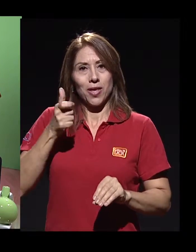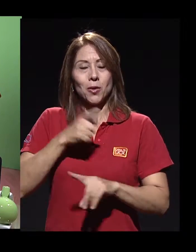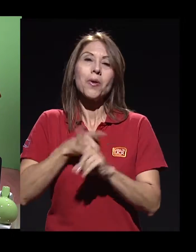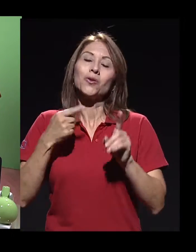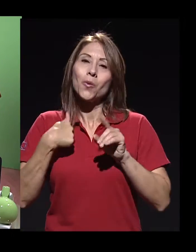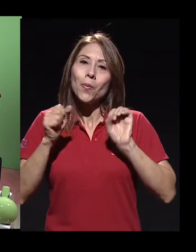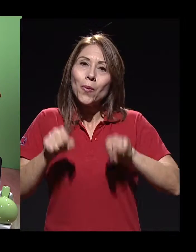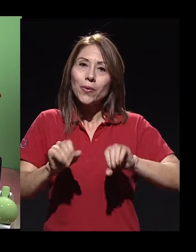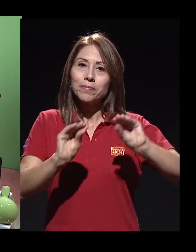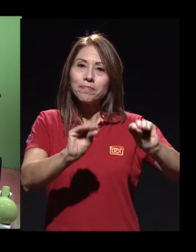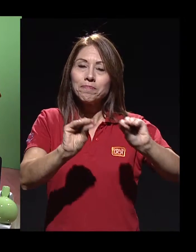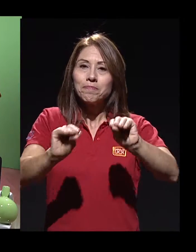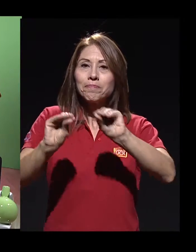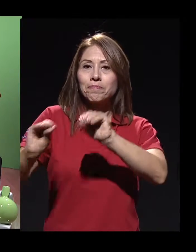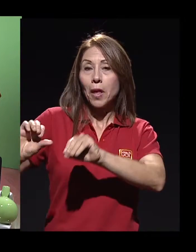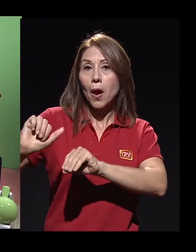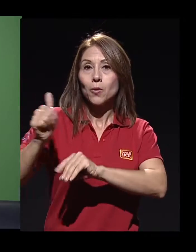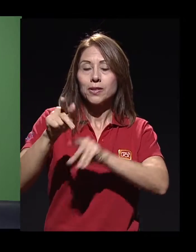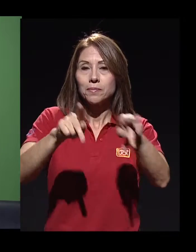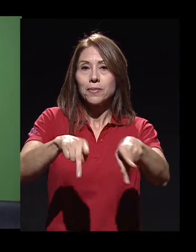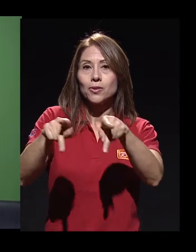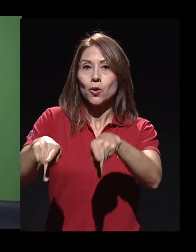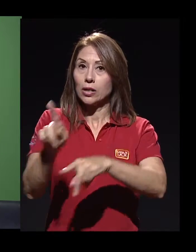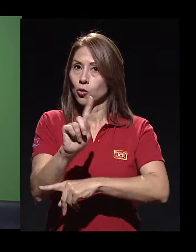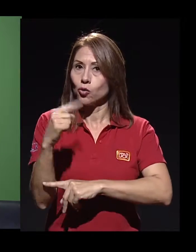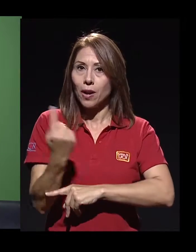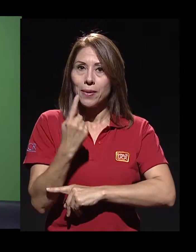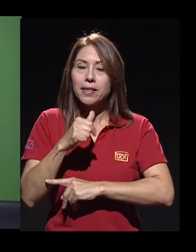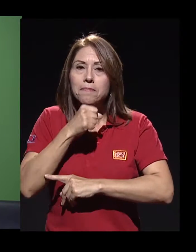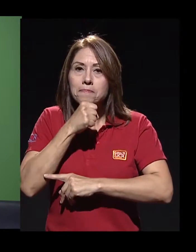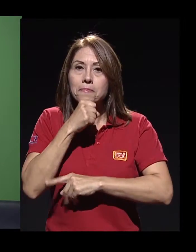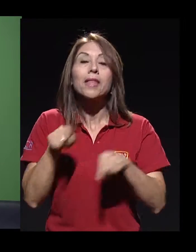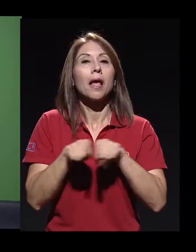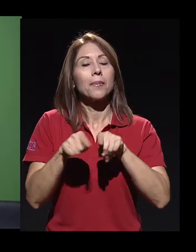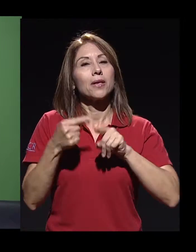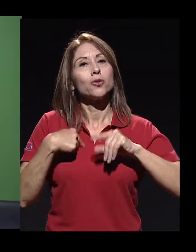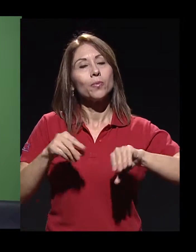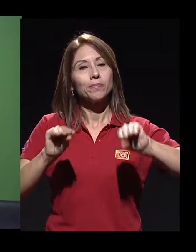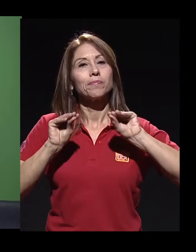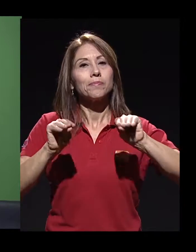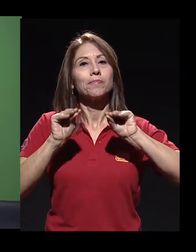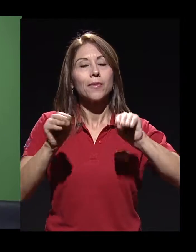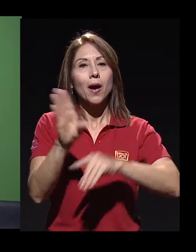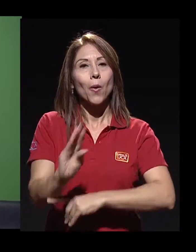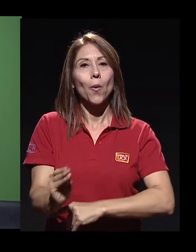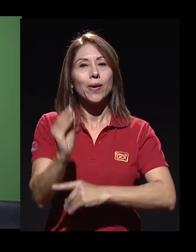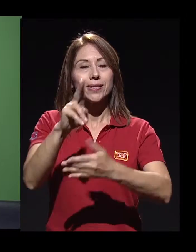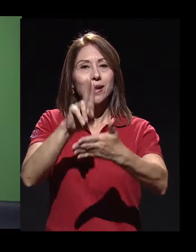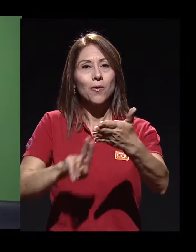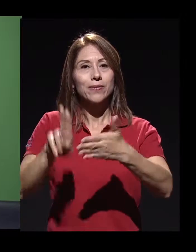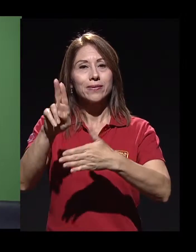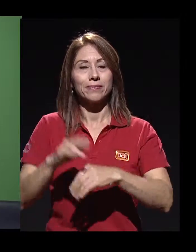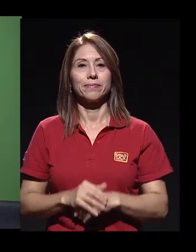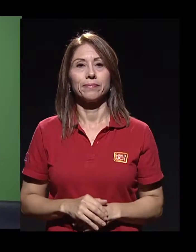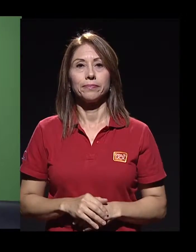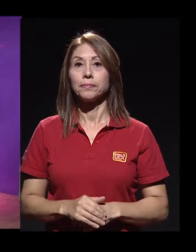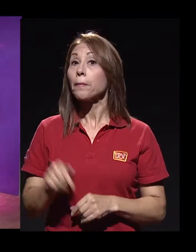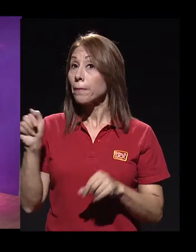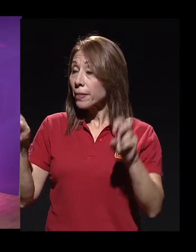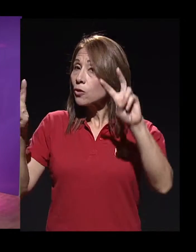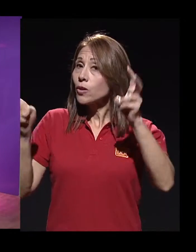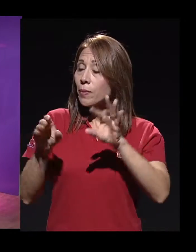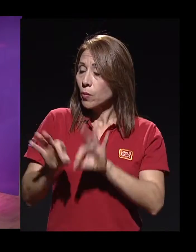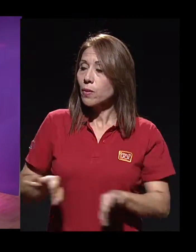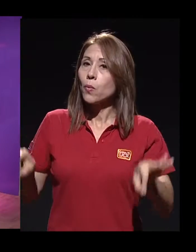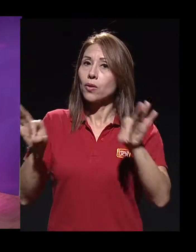a otros compañeros y no solo a los adultos mayores, sino también a jóvenes de la universidad. Ese es un